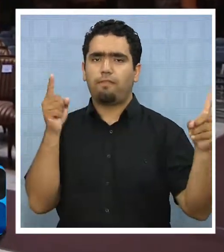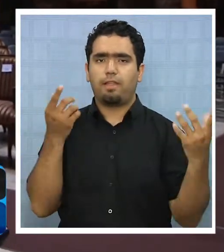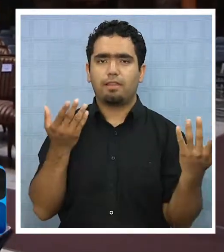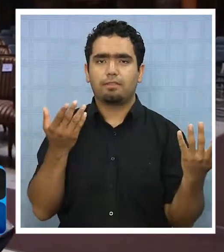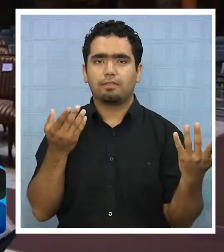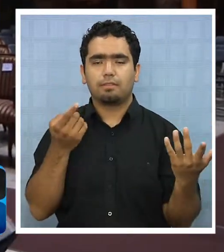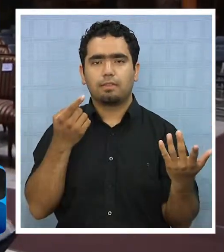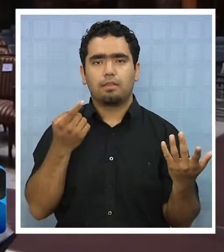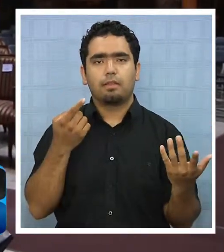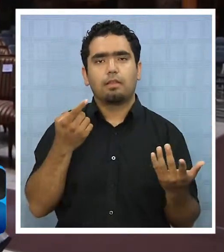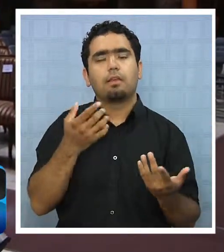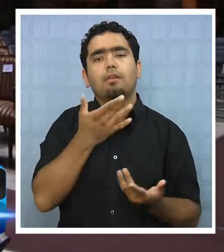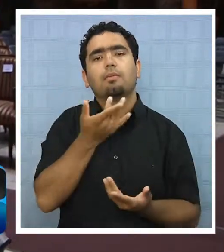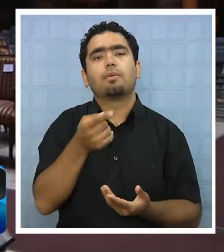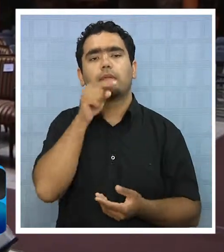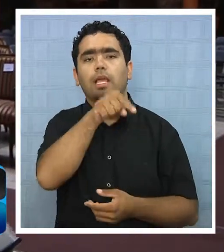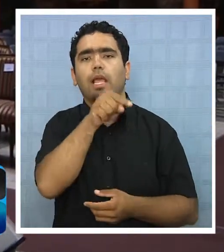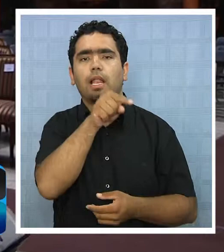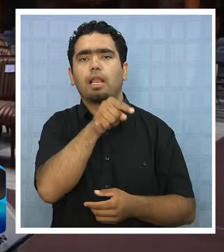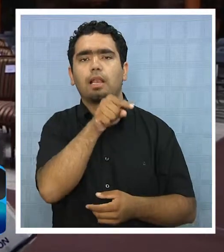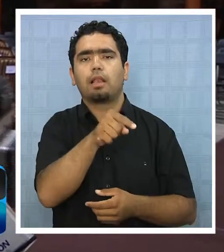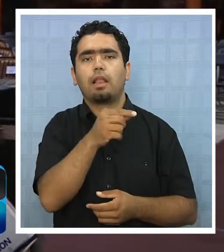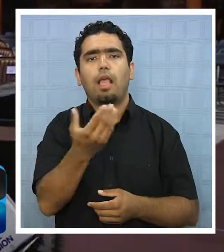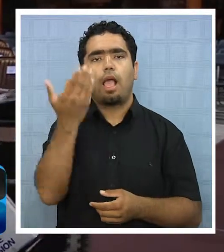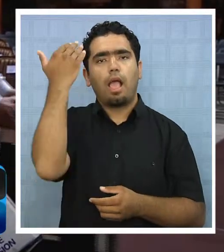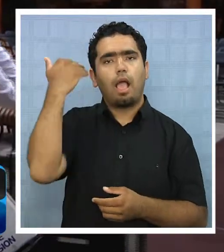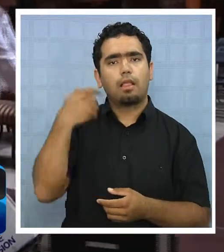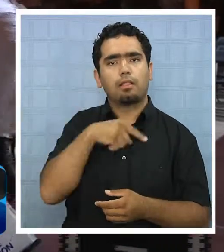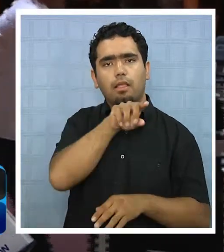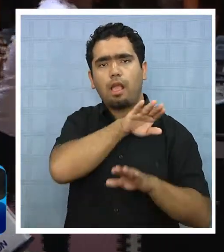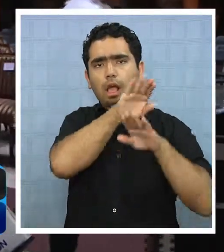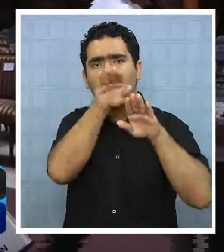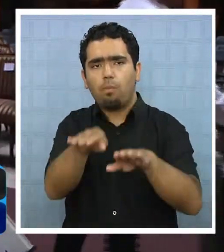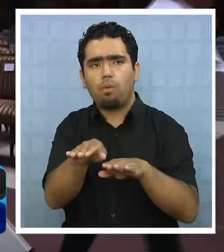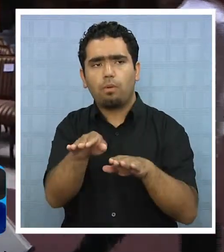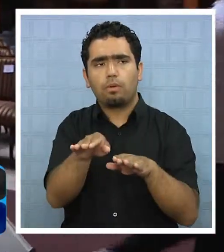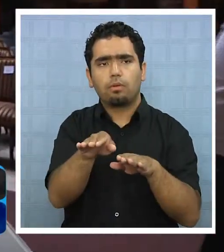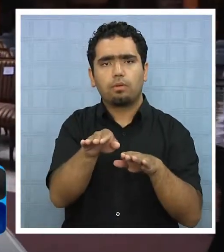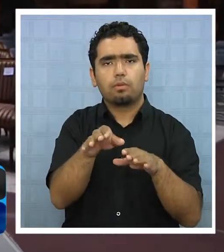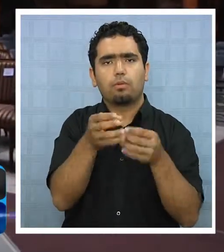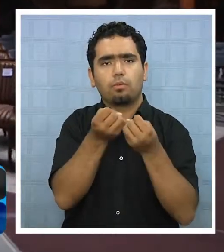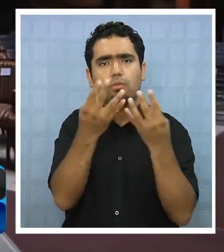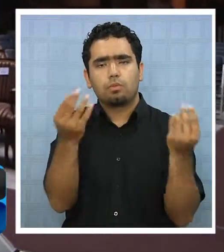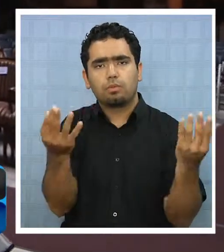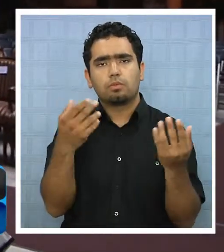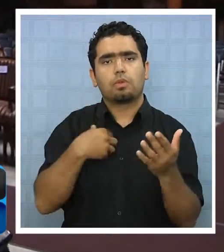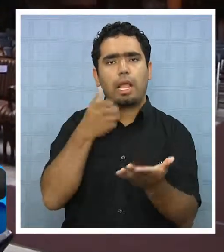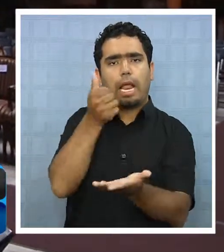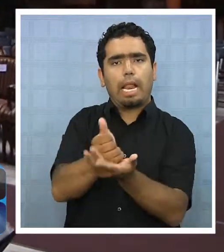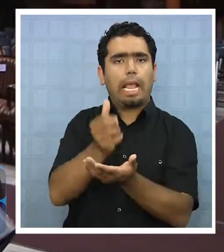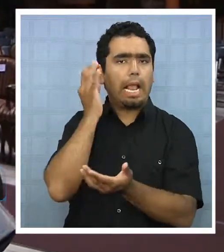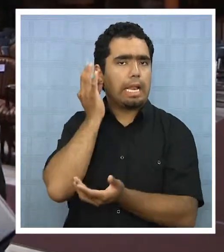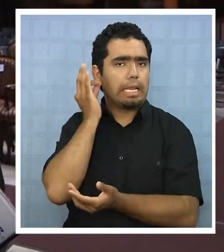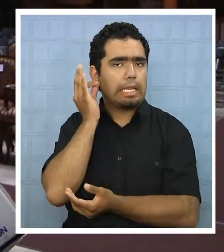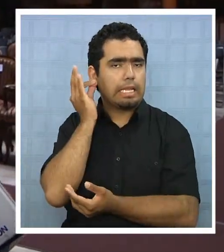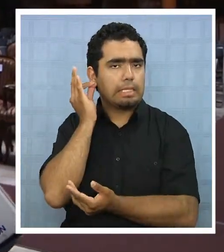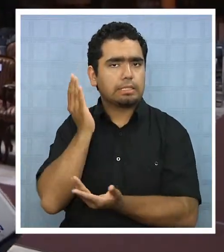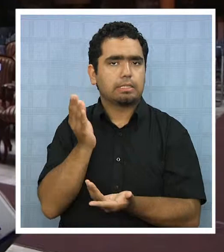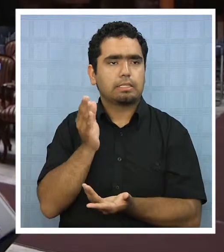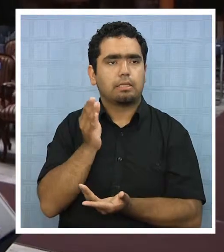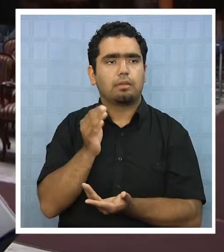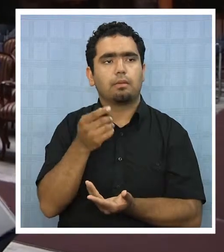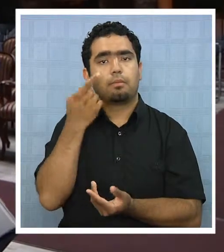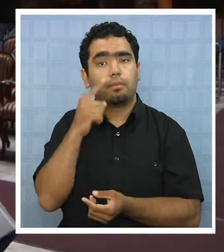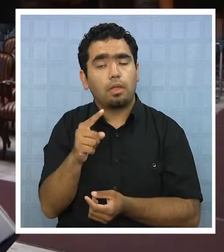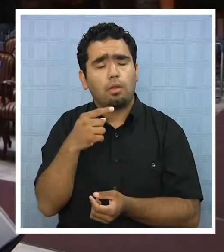Rossi, por lo que él en su minuto demostró un apoyo contundente, macizo, a la alcaldesa Duot, pero